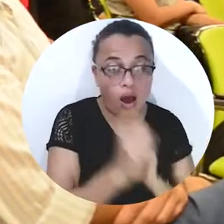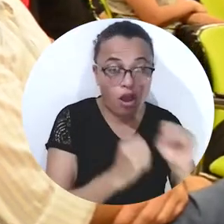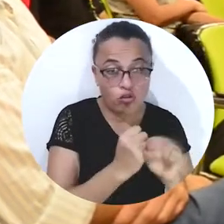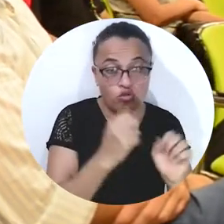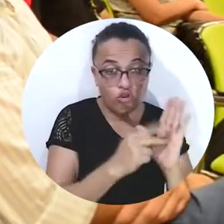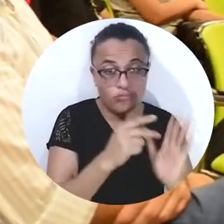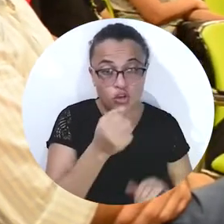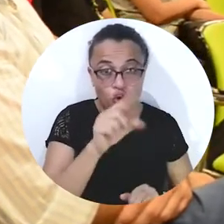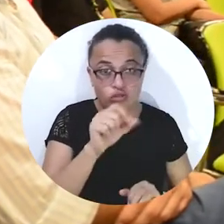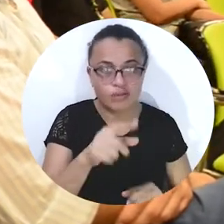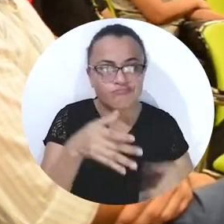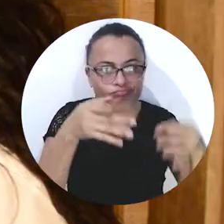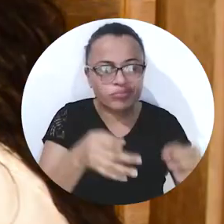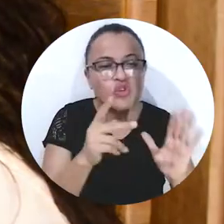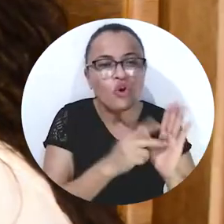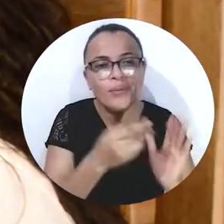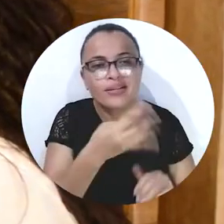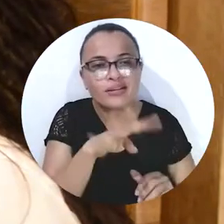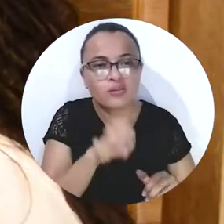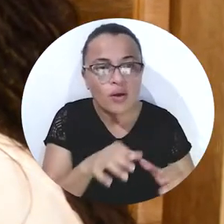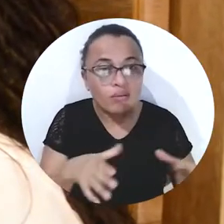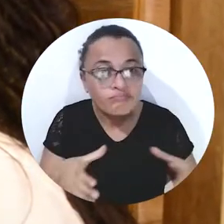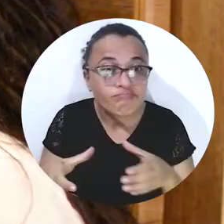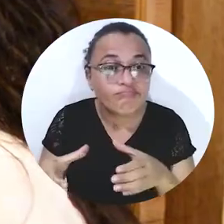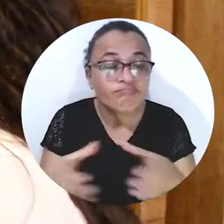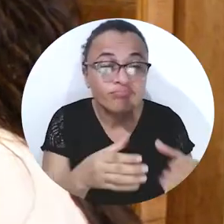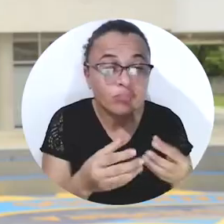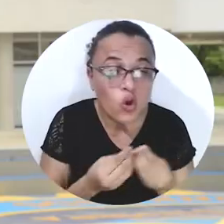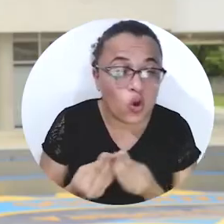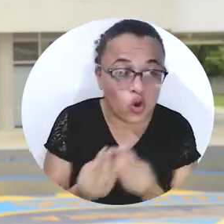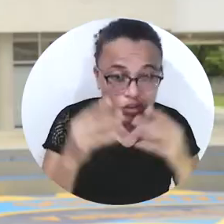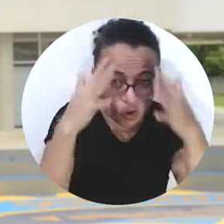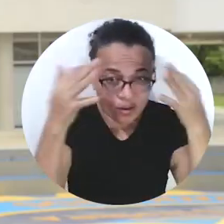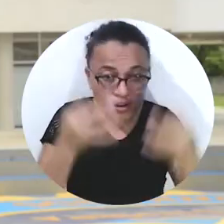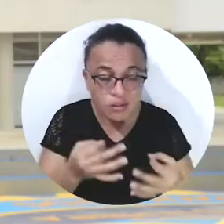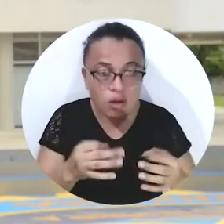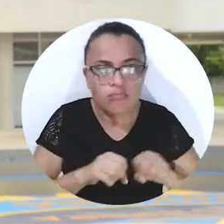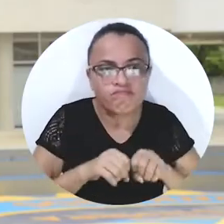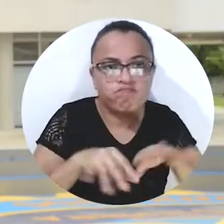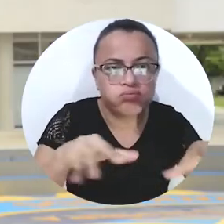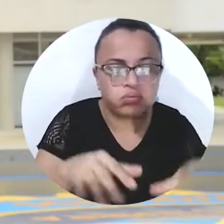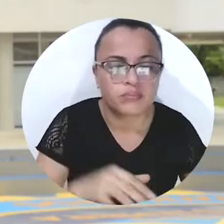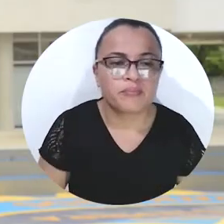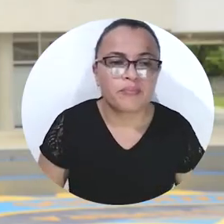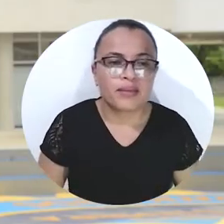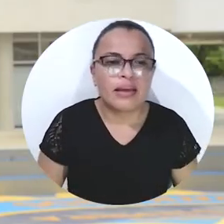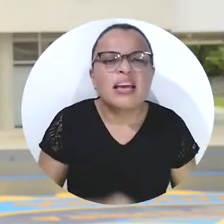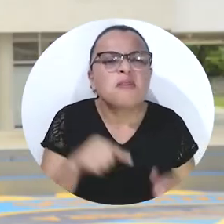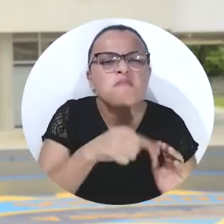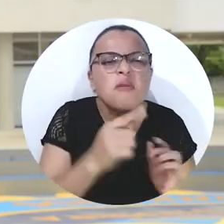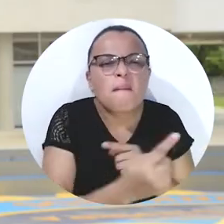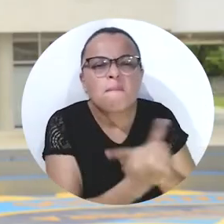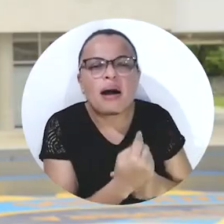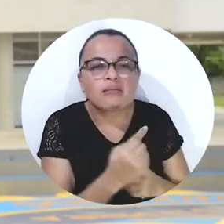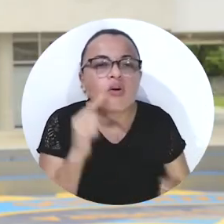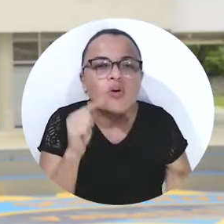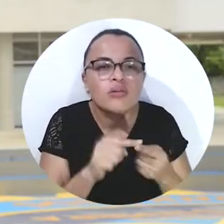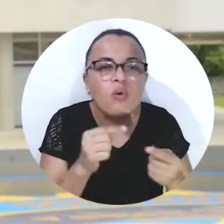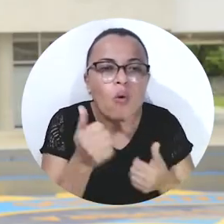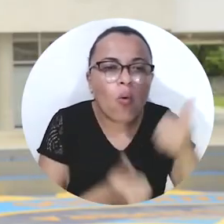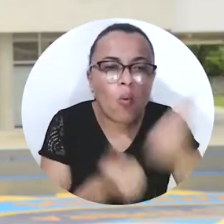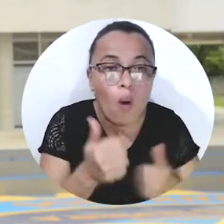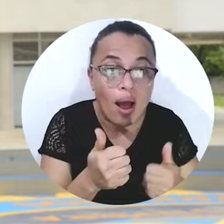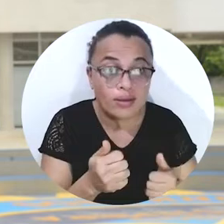en la sección cuarta sobre temas tributarios. ¿Y esa sentencia qué propósito tiene? Se trata de que, además de fallar el caso concreto sobre el cual se ha